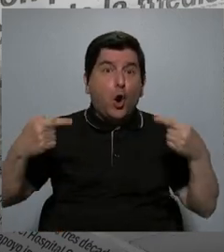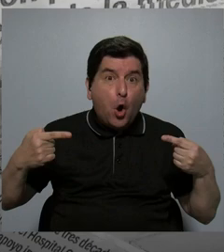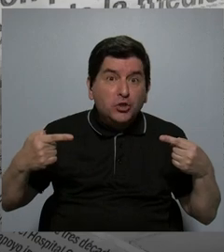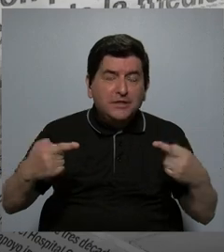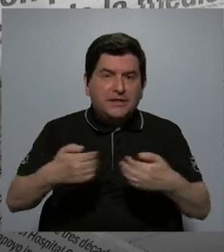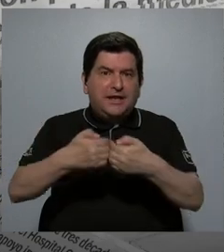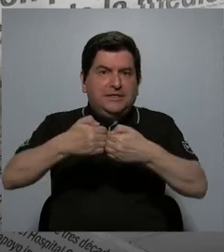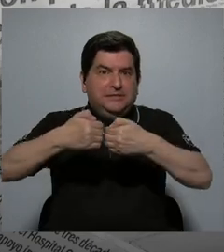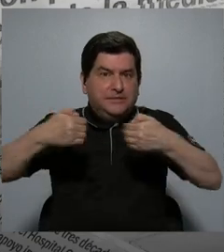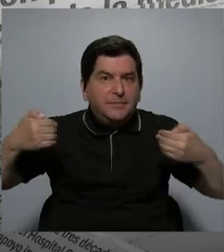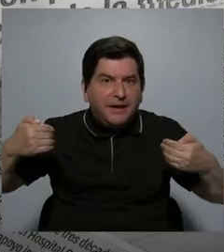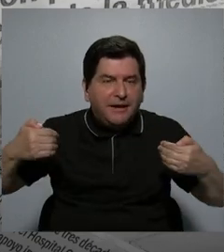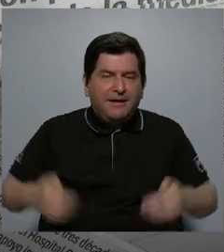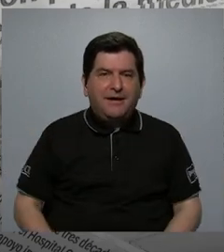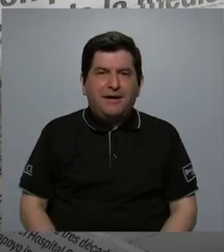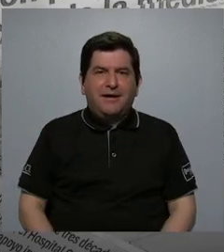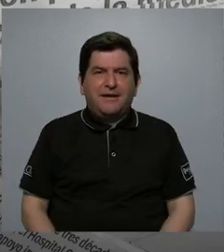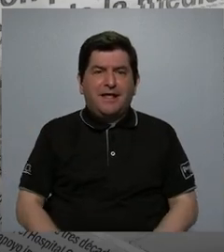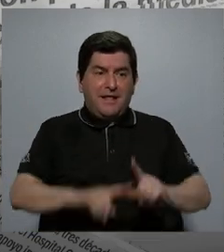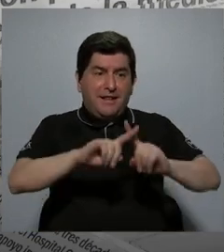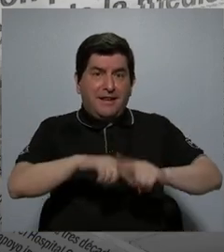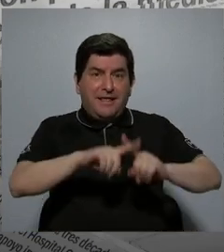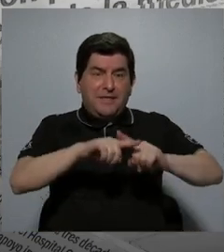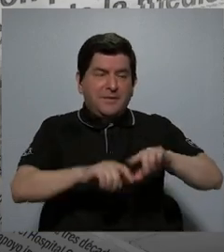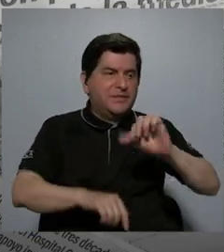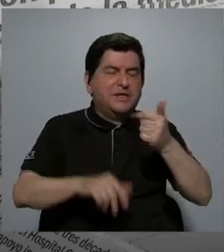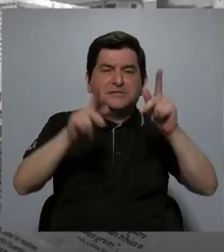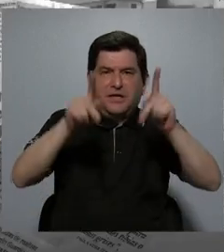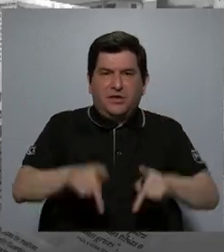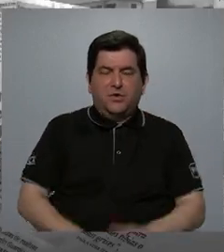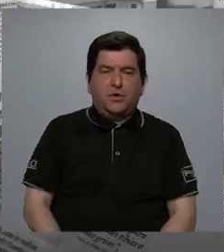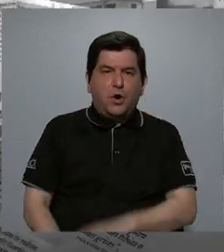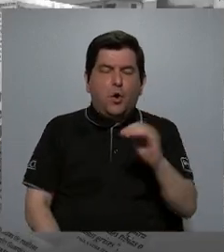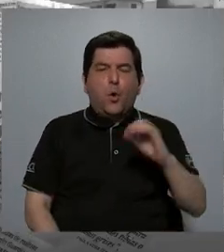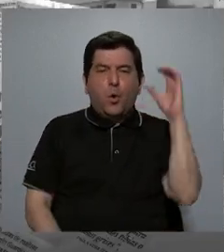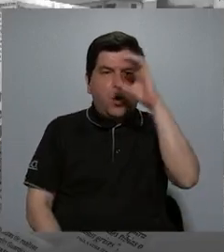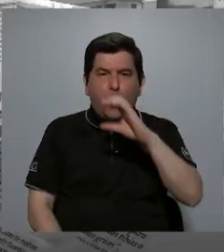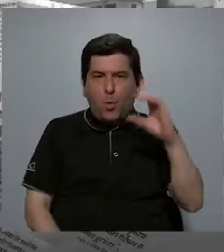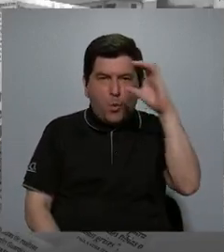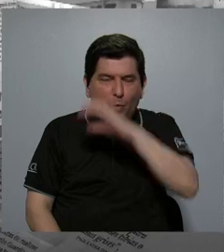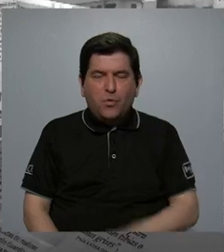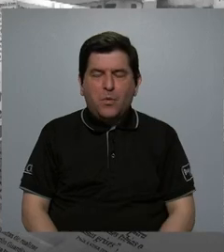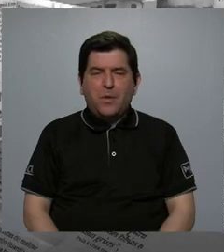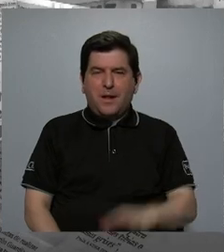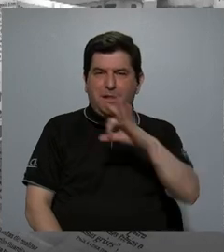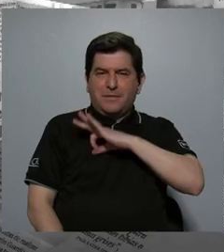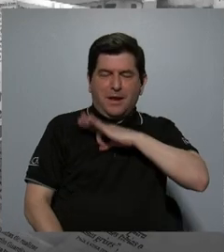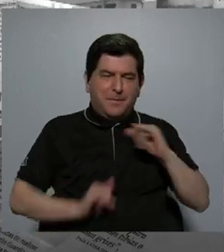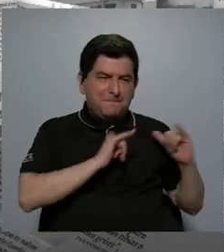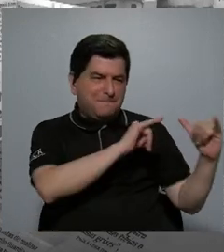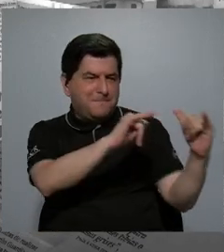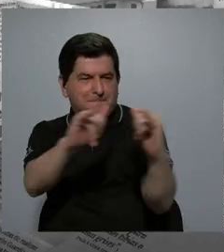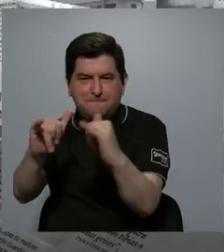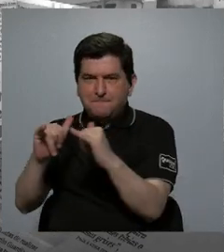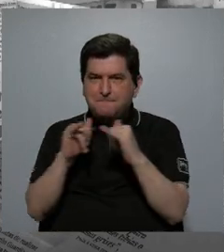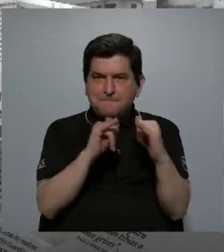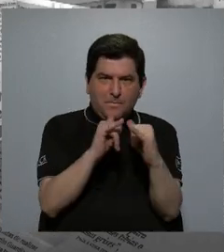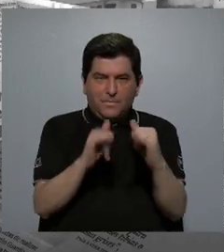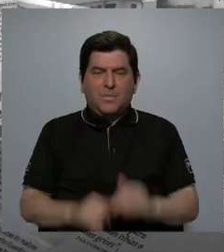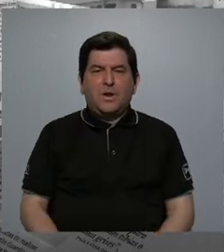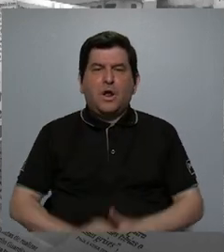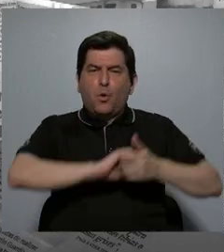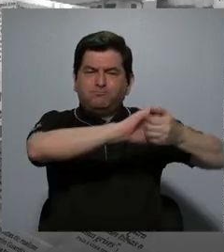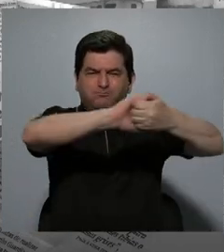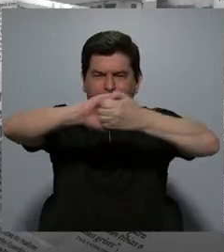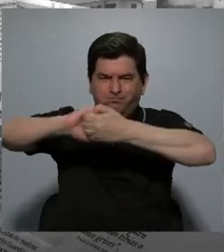aleja un poco de la interdependencia con los demás o la búsqueda del bien común, de la